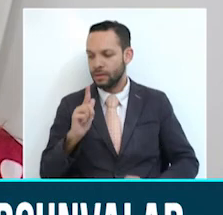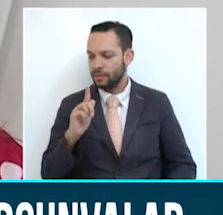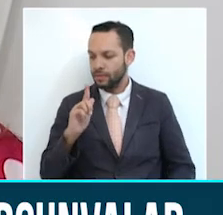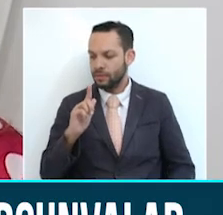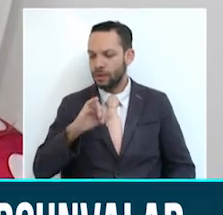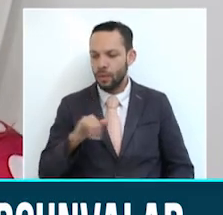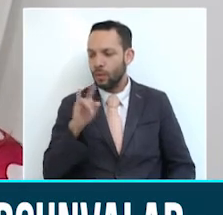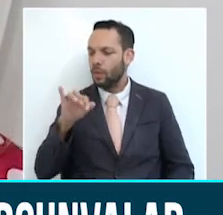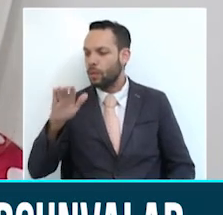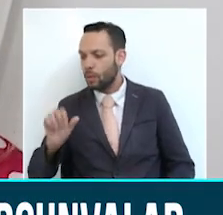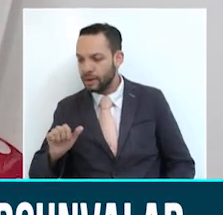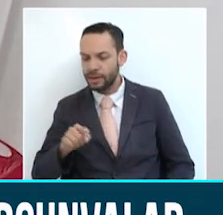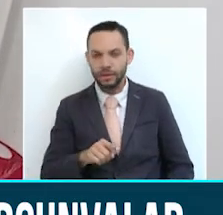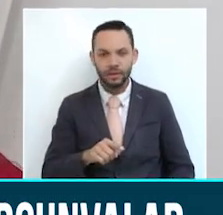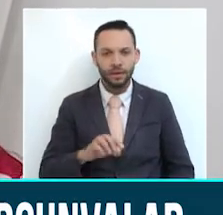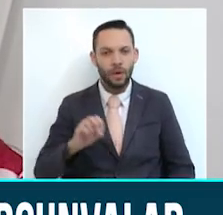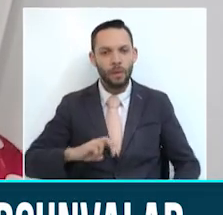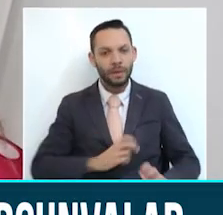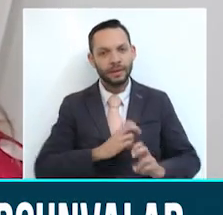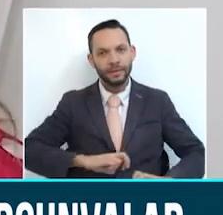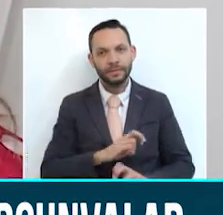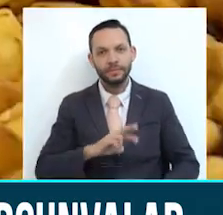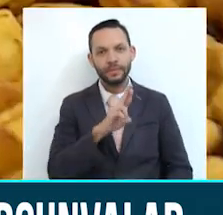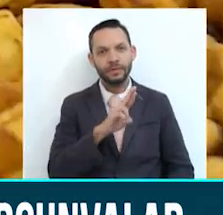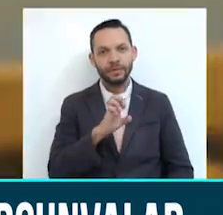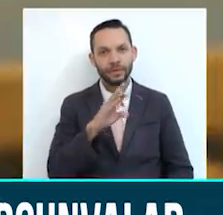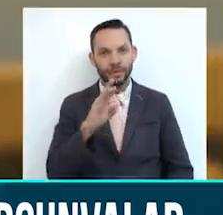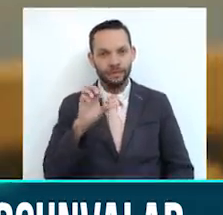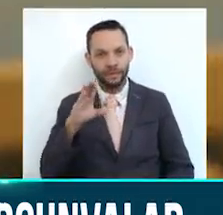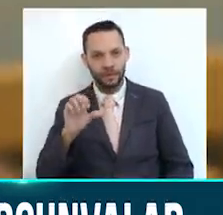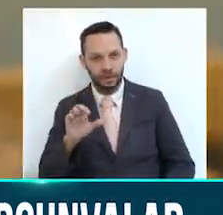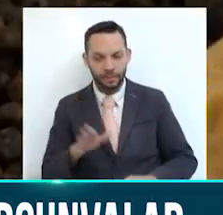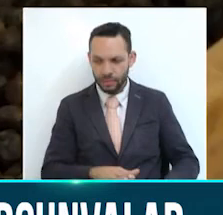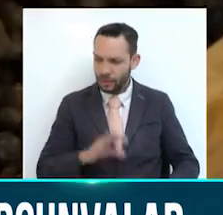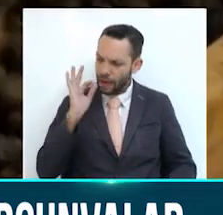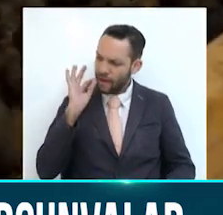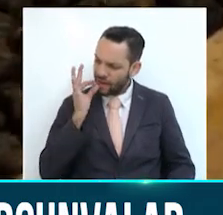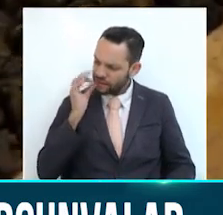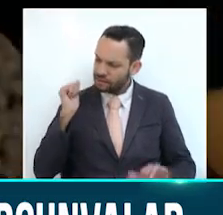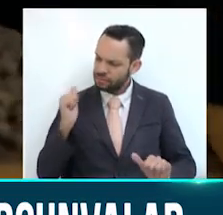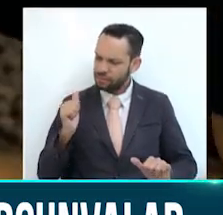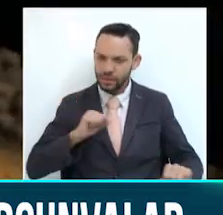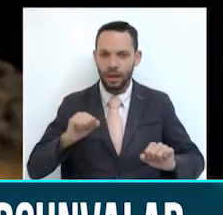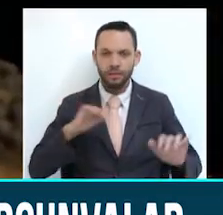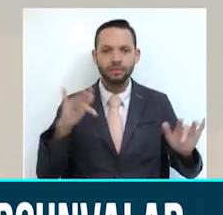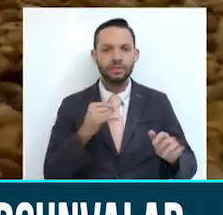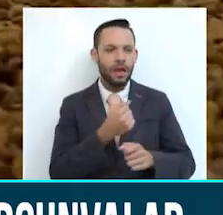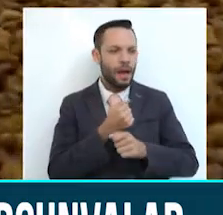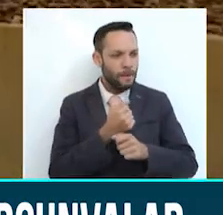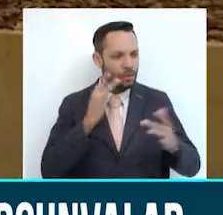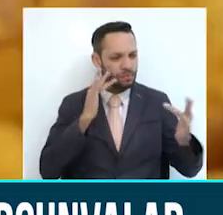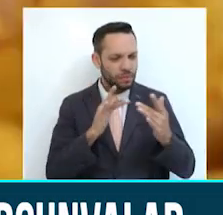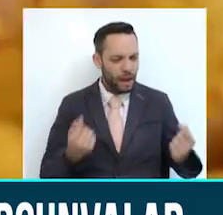Parque de Monos el Parque La Rebeca y el Popular Modelo. ¿Has probado un café con sabor al primer amor? ¿Con sabor al